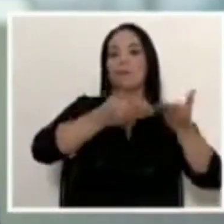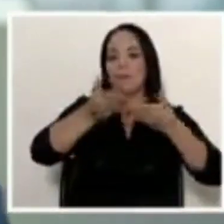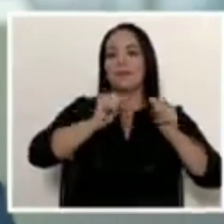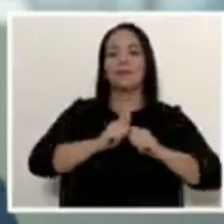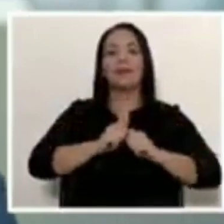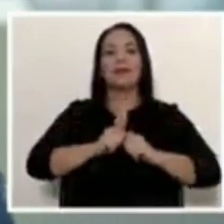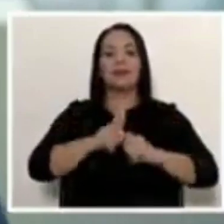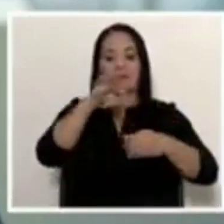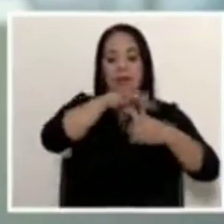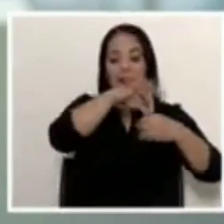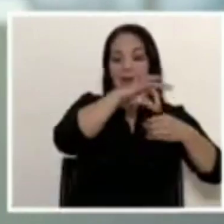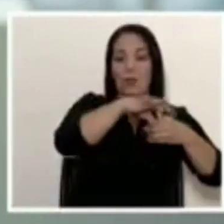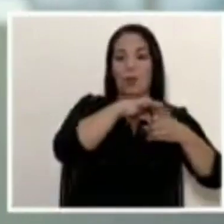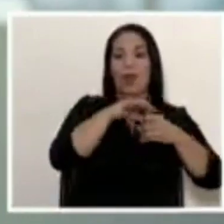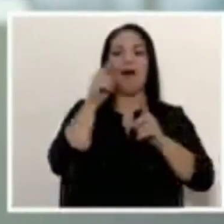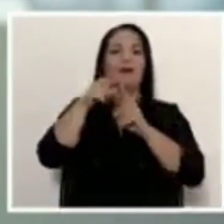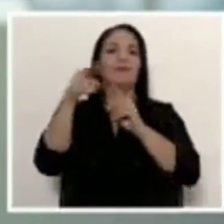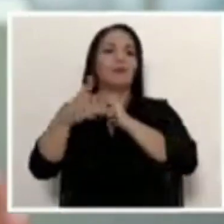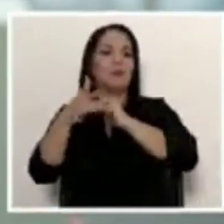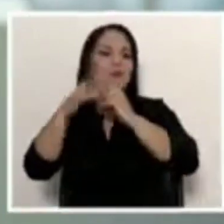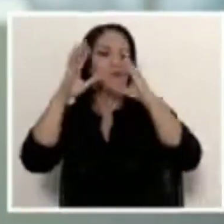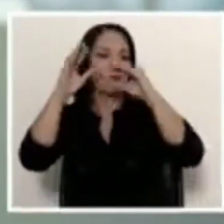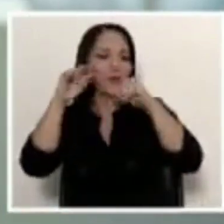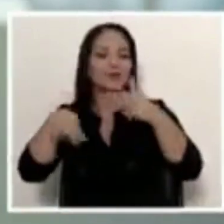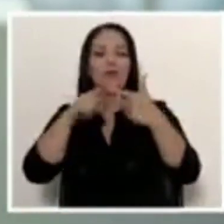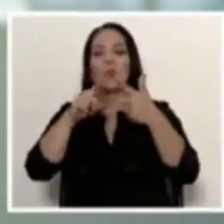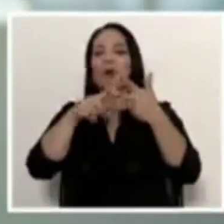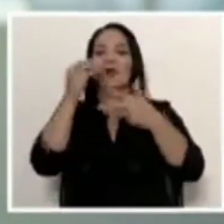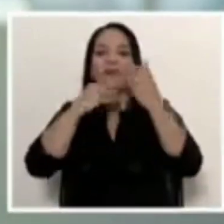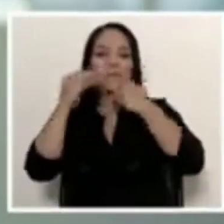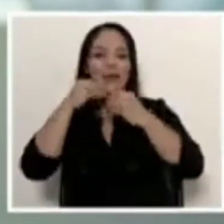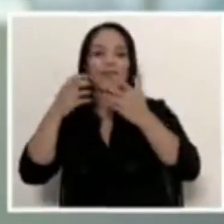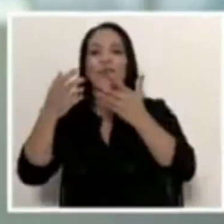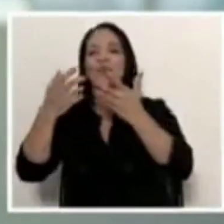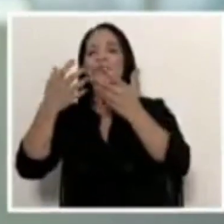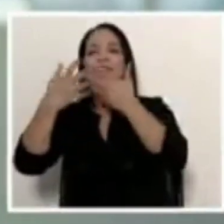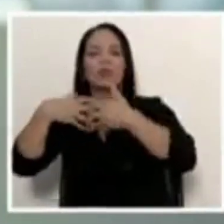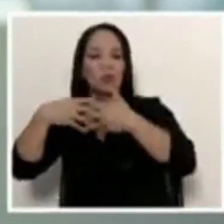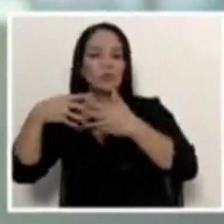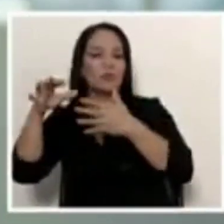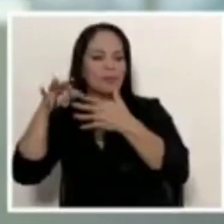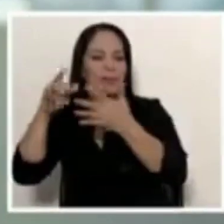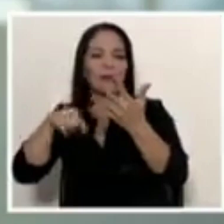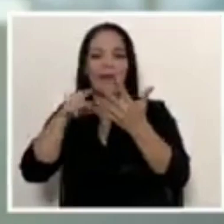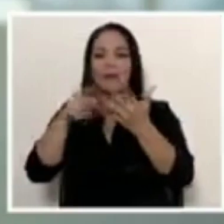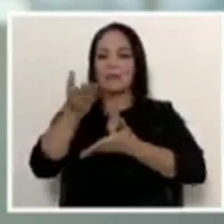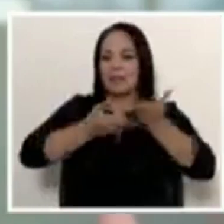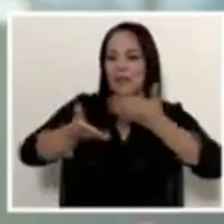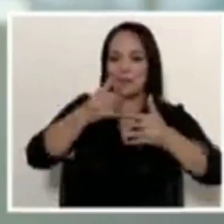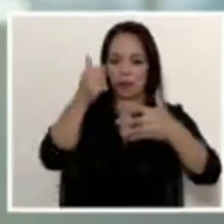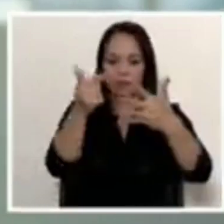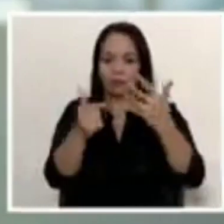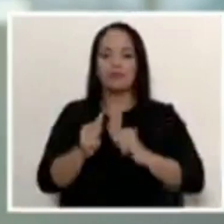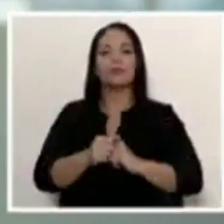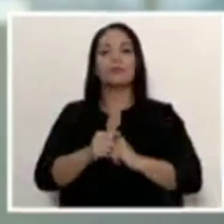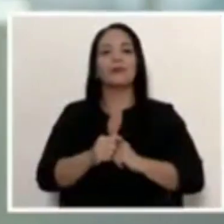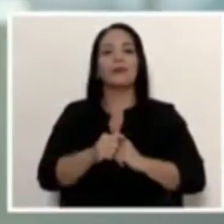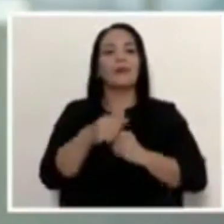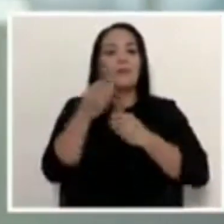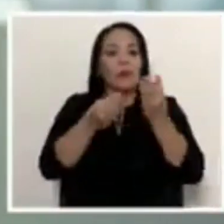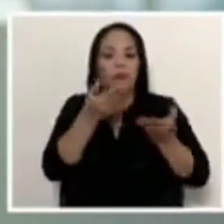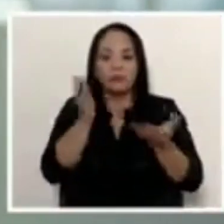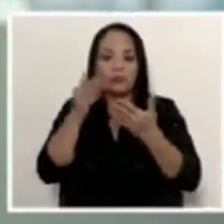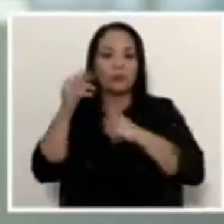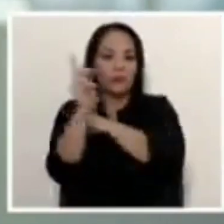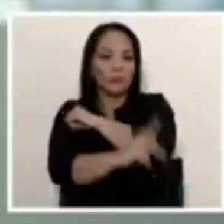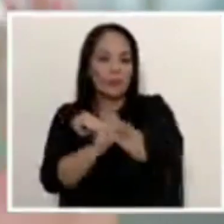agrícola hasta tecnologías de la información, pasando por alimentos, industria especializada y servicios. Crecen nuestras exportaciones a todas